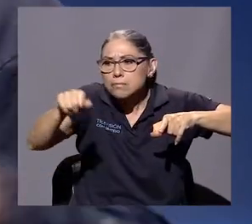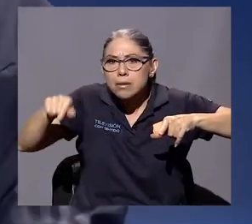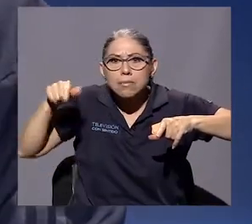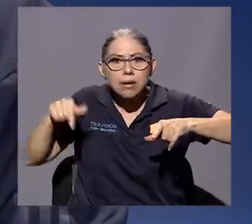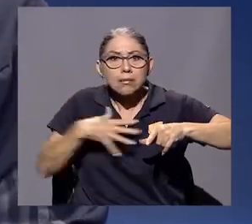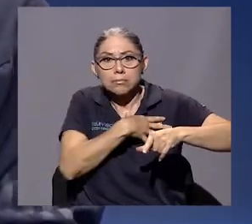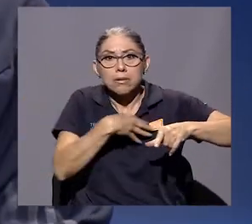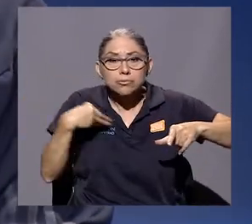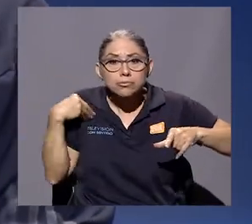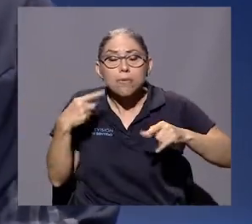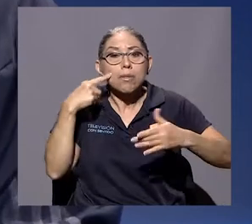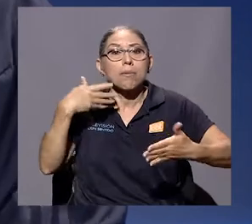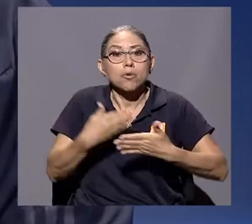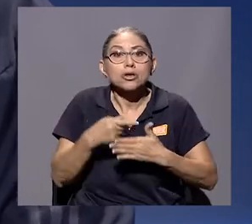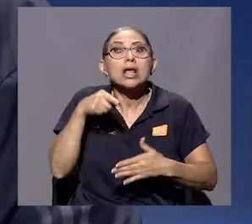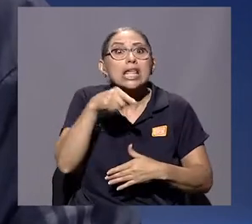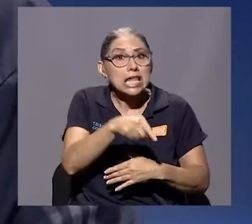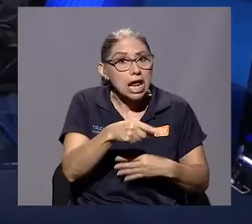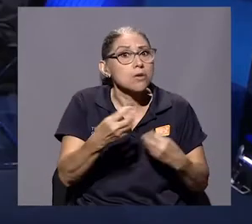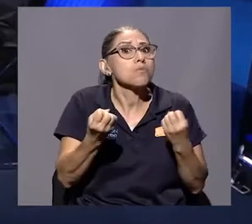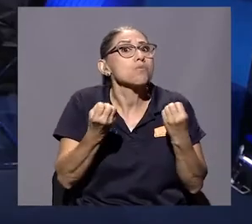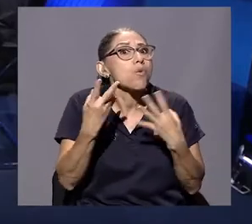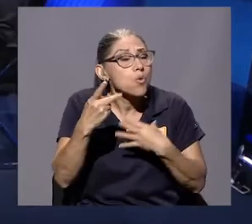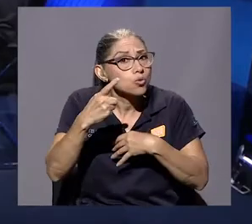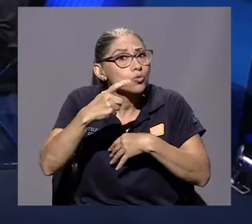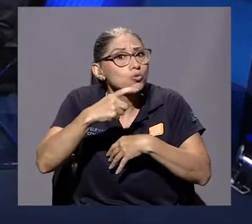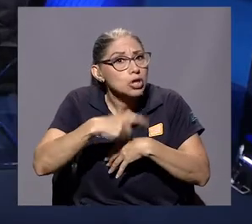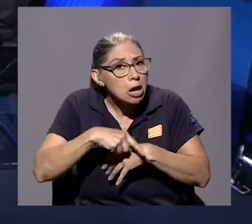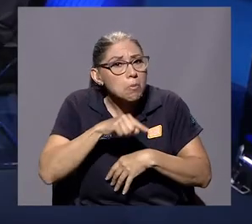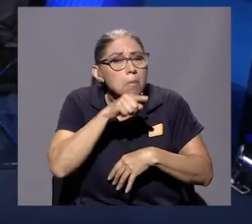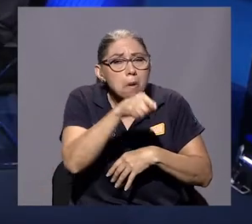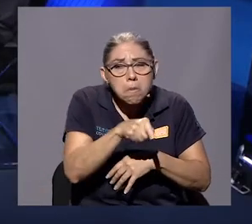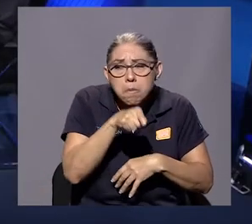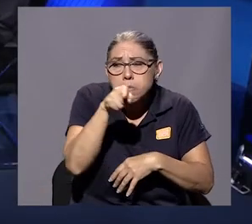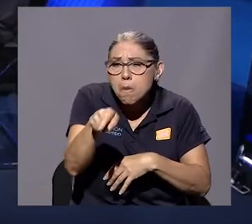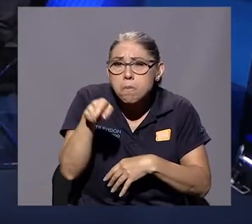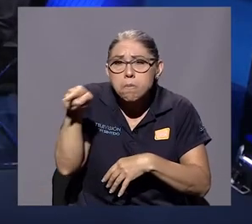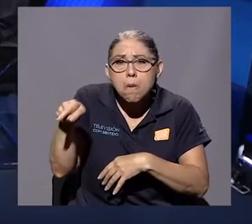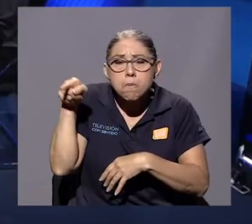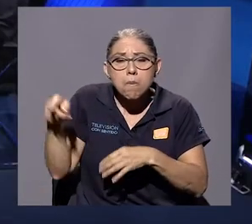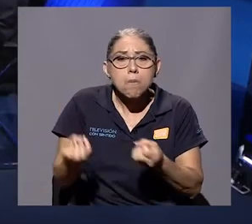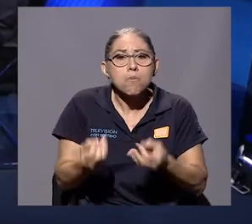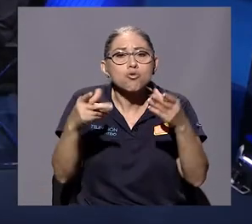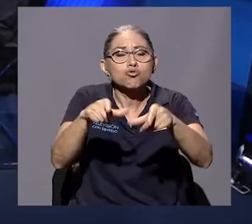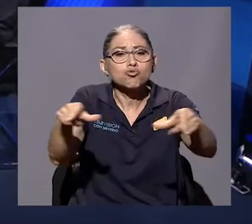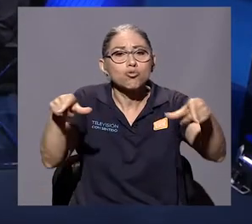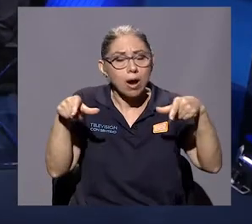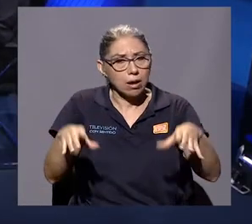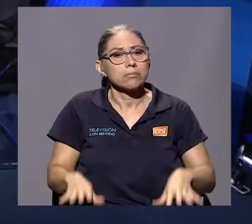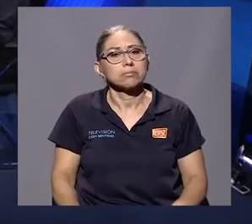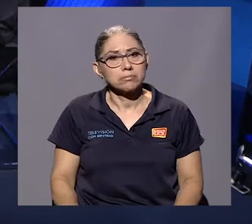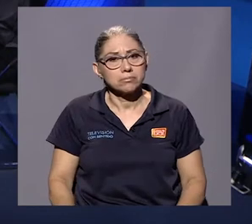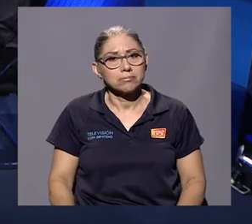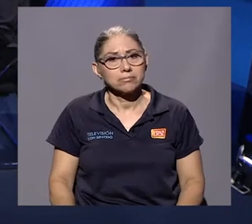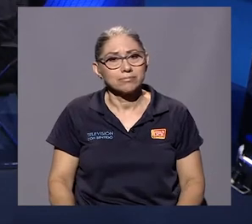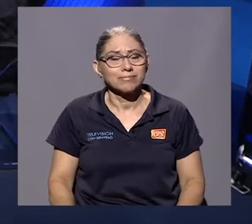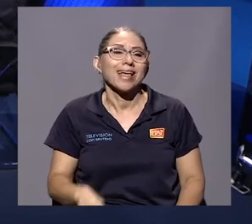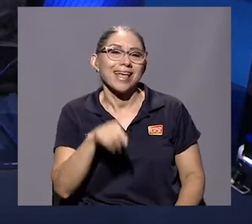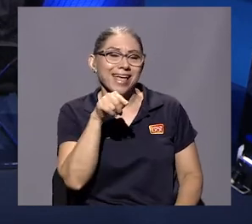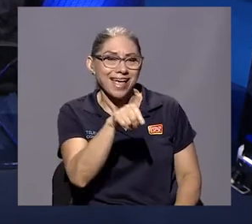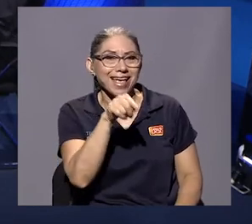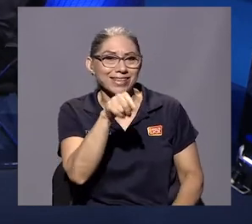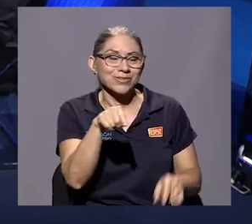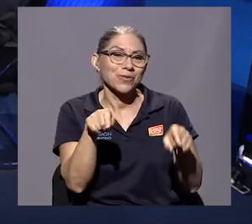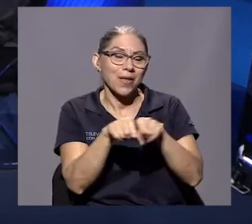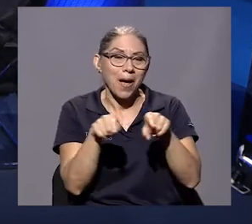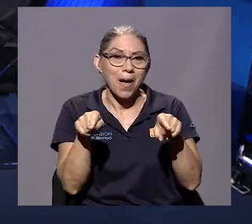geografía, y viajó mucho, viajó mucho, estuvo por aquí, por allá, en muchos lugares, en muchos lugares. A mí esto